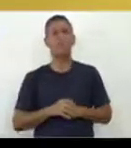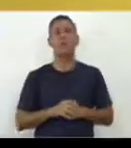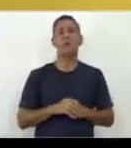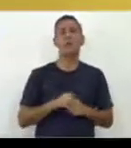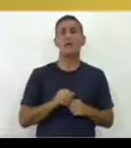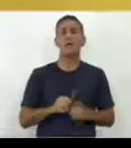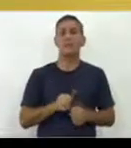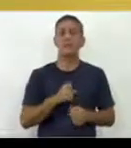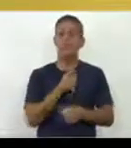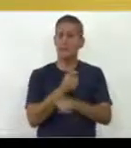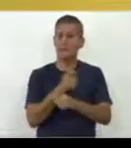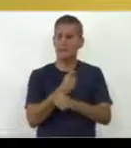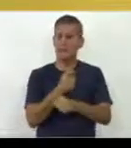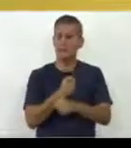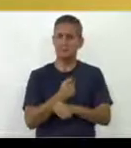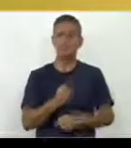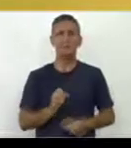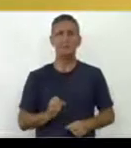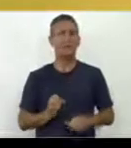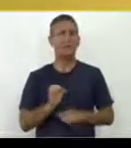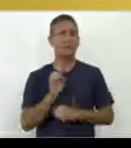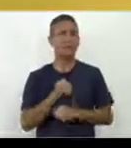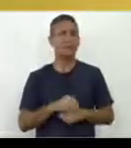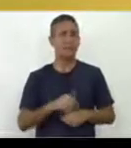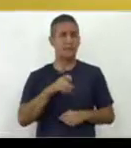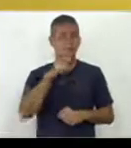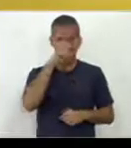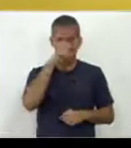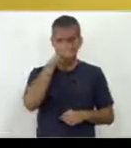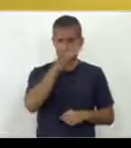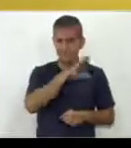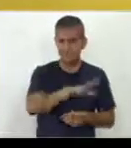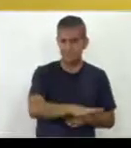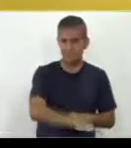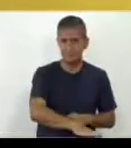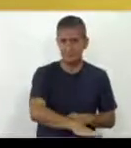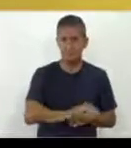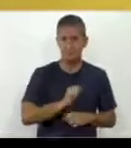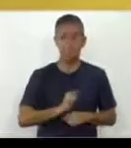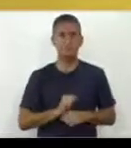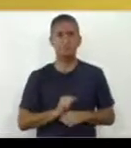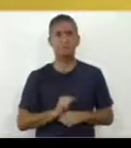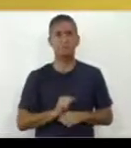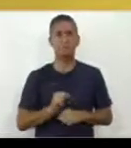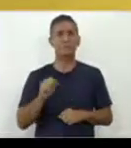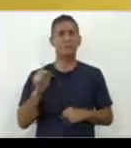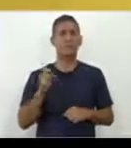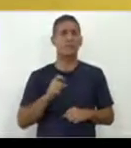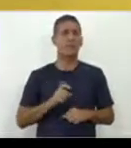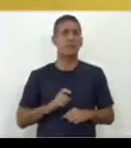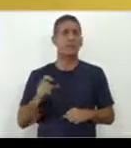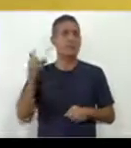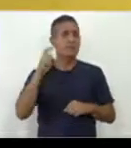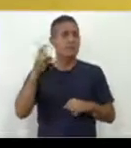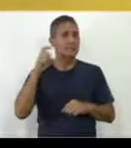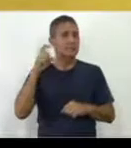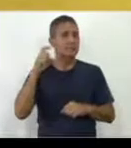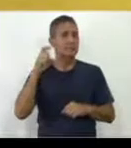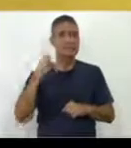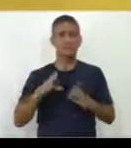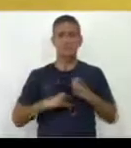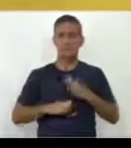Preescolar, CELEP, y actualmente desde el Instituto Central de Ciencias Pedagógicas, que son